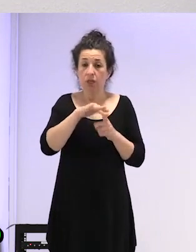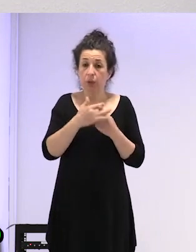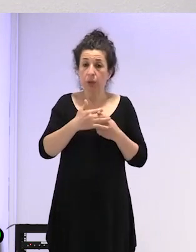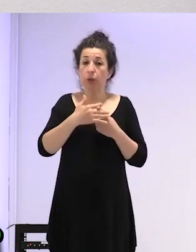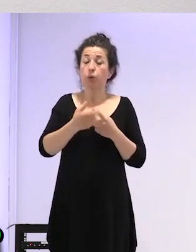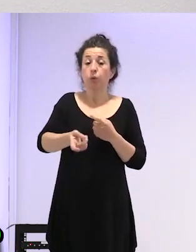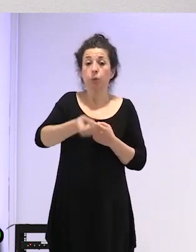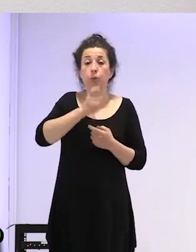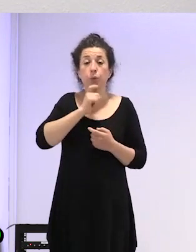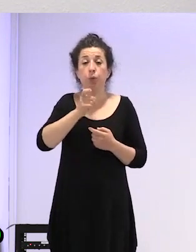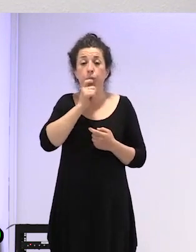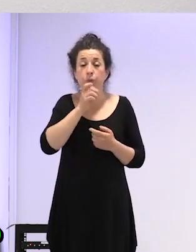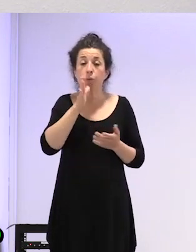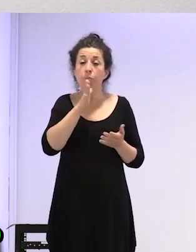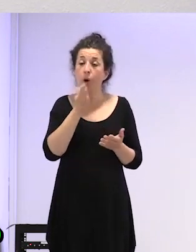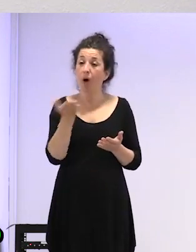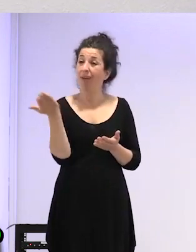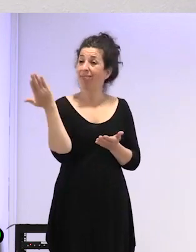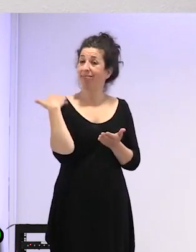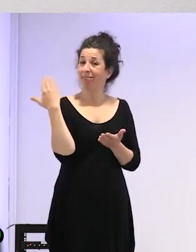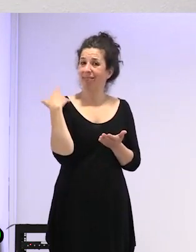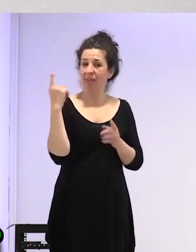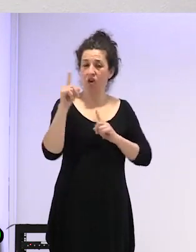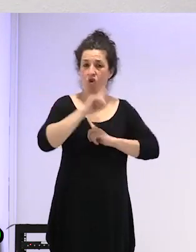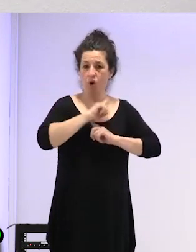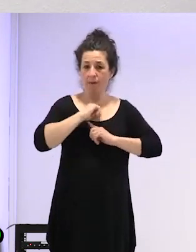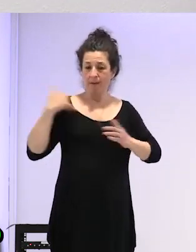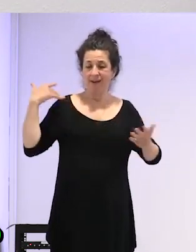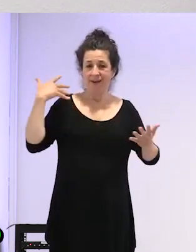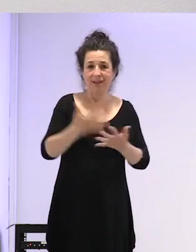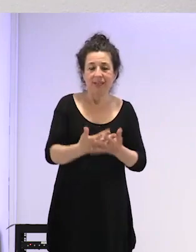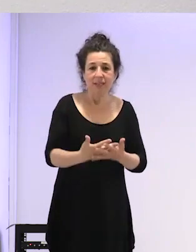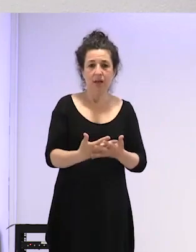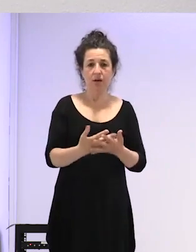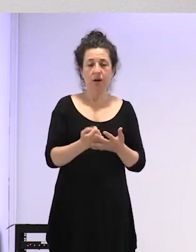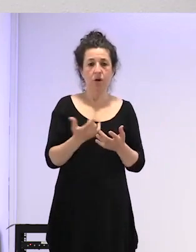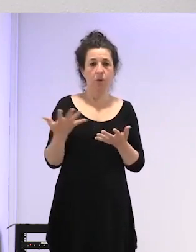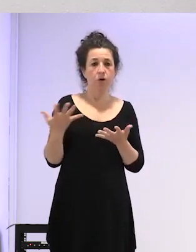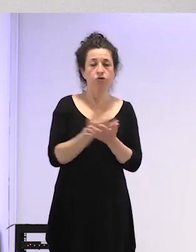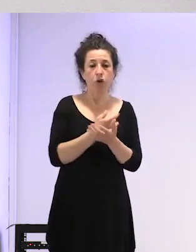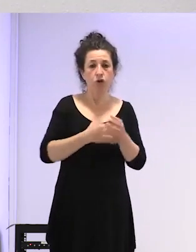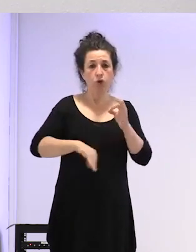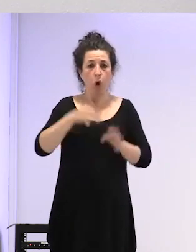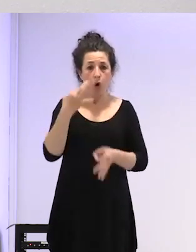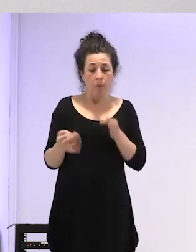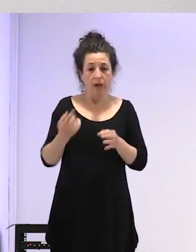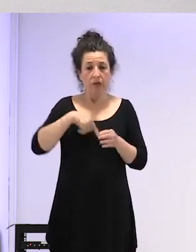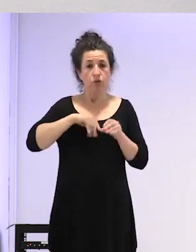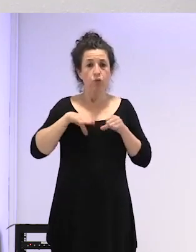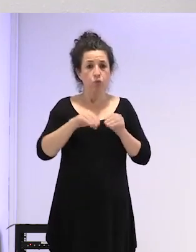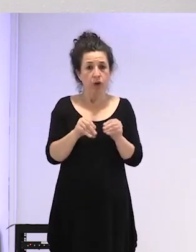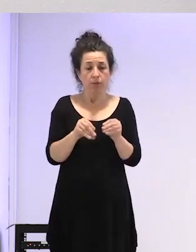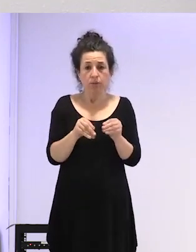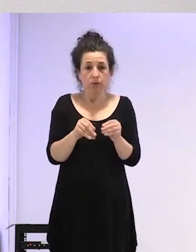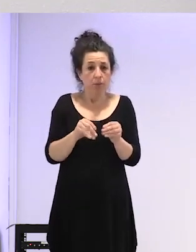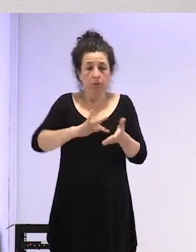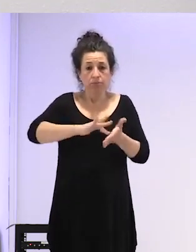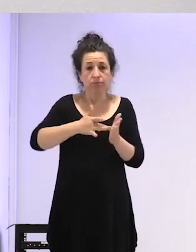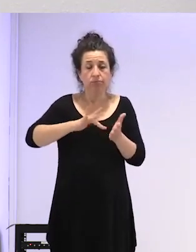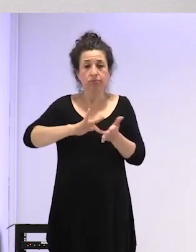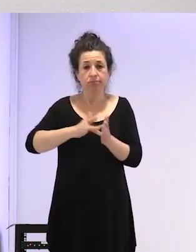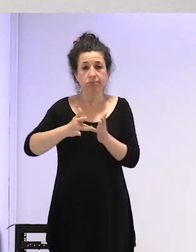noviembre van cayendo todos los preparados que utilizamos hemos empezado a utilizar preparados que no